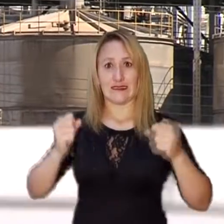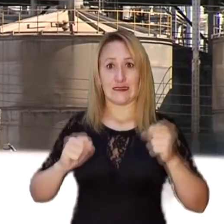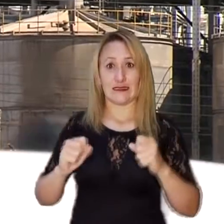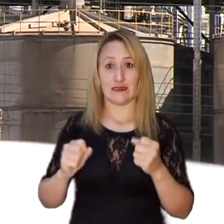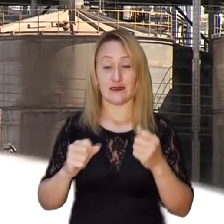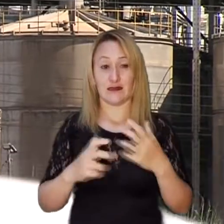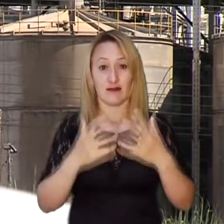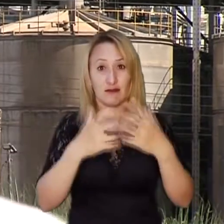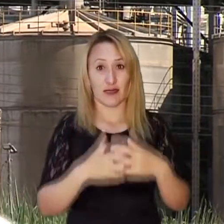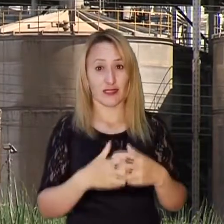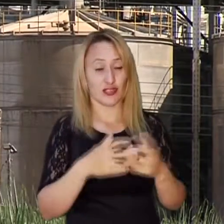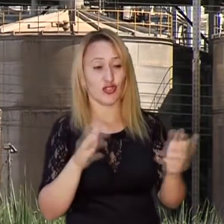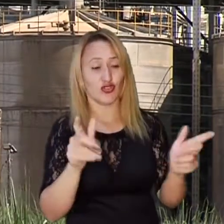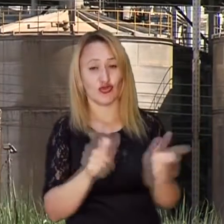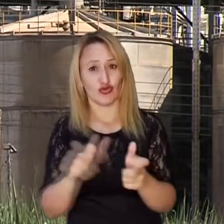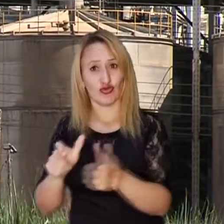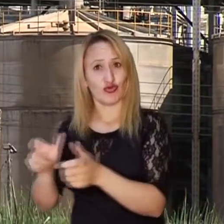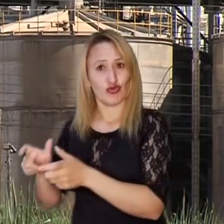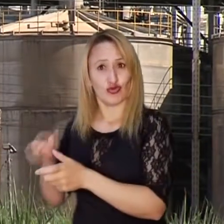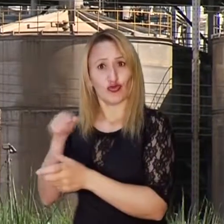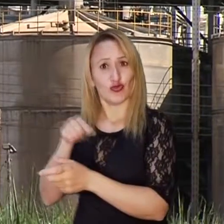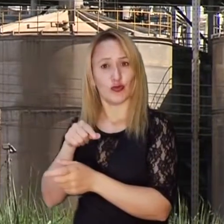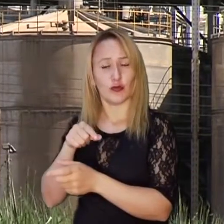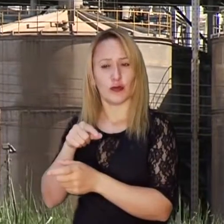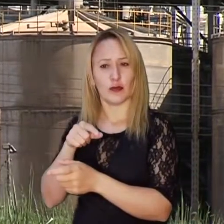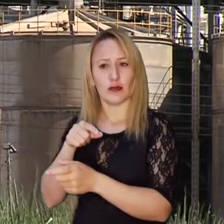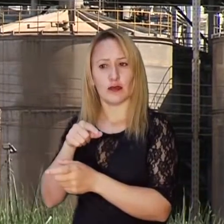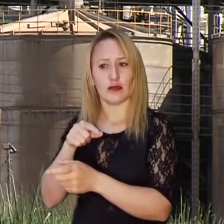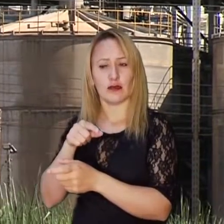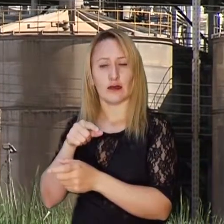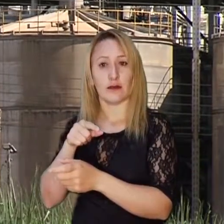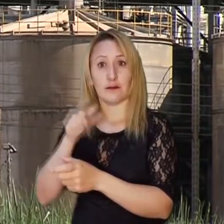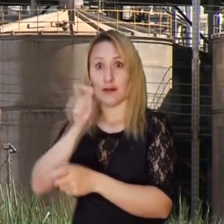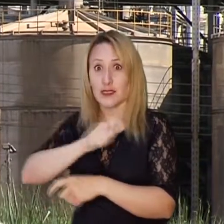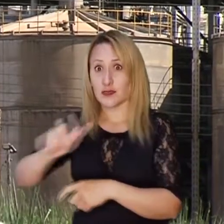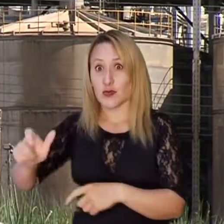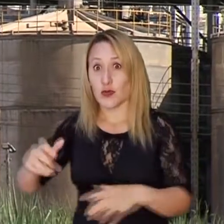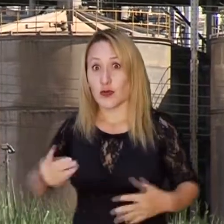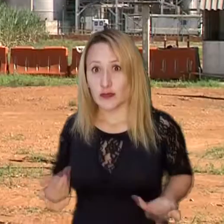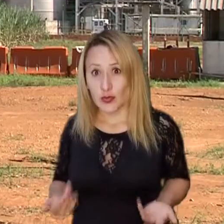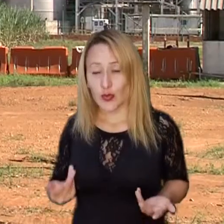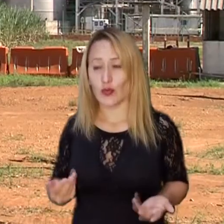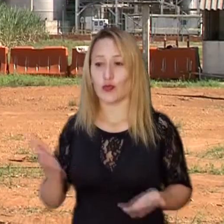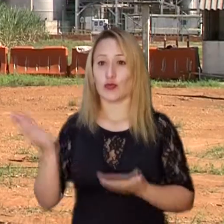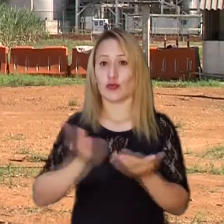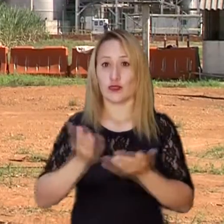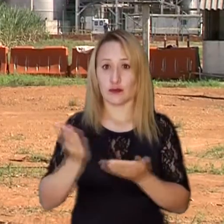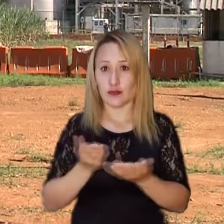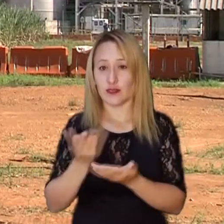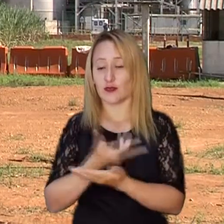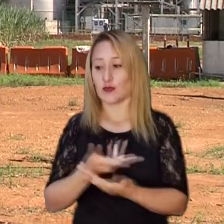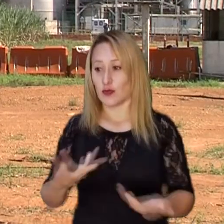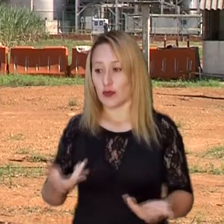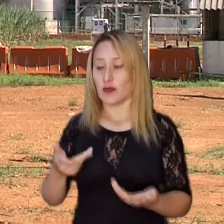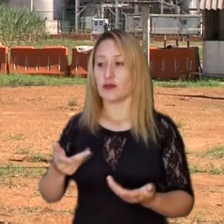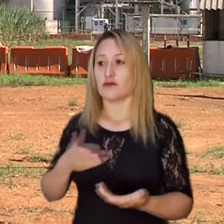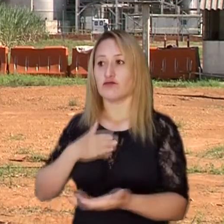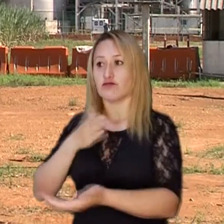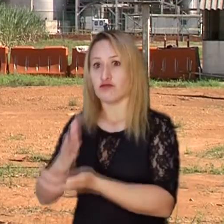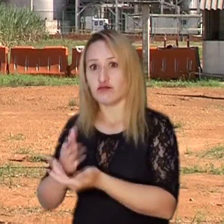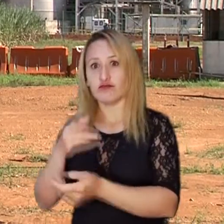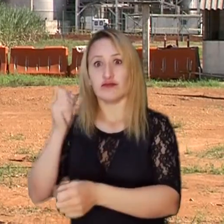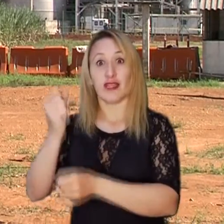centenares de pequeños comerciantes de Puerto López, gentes que proveían bienes y servicios a